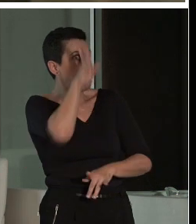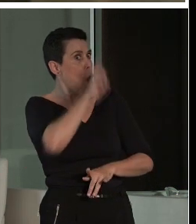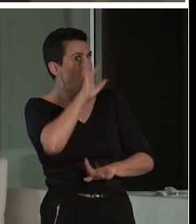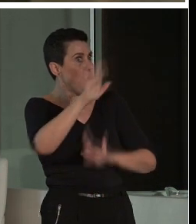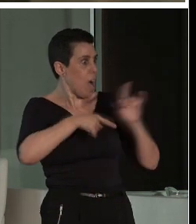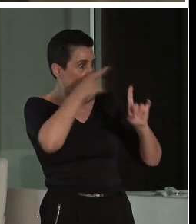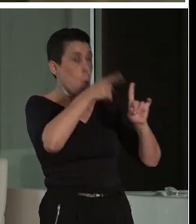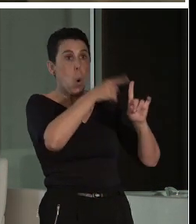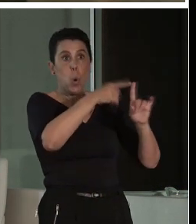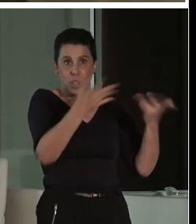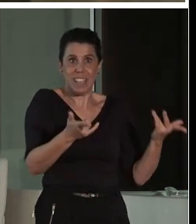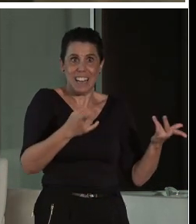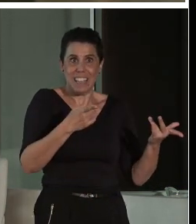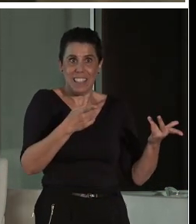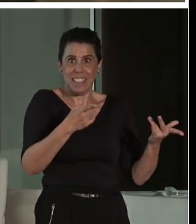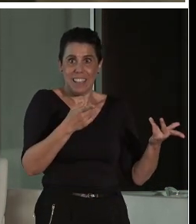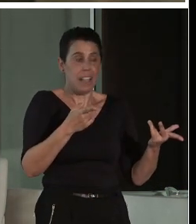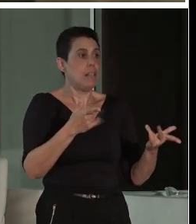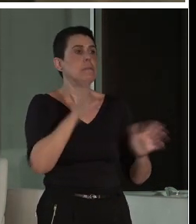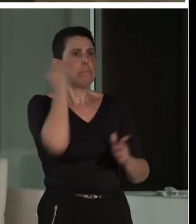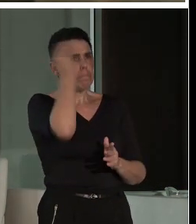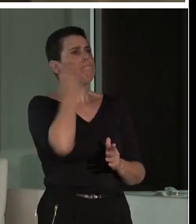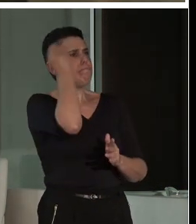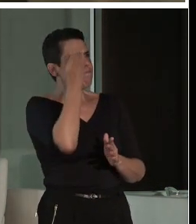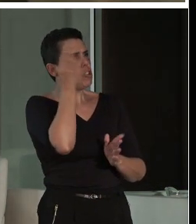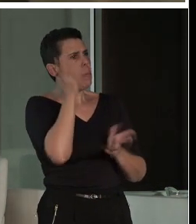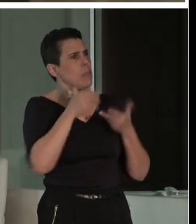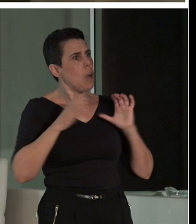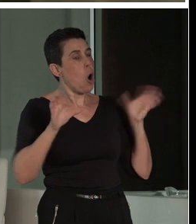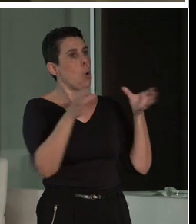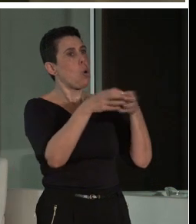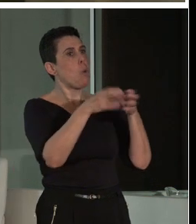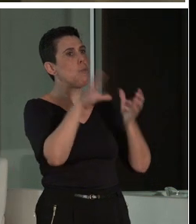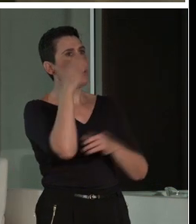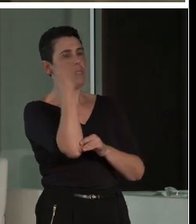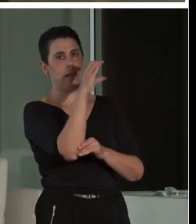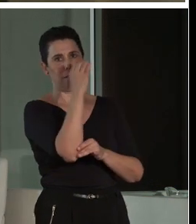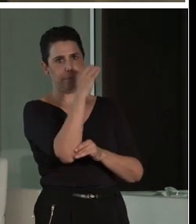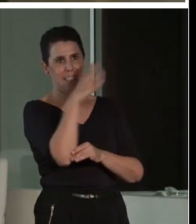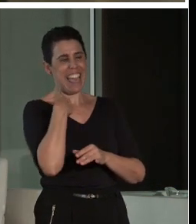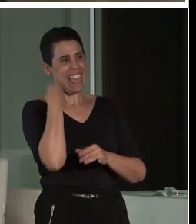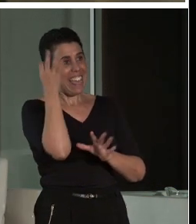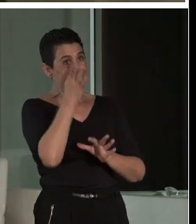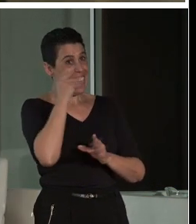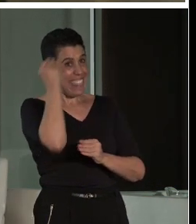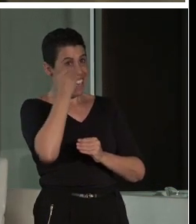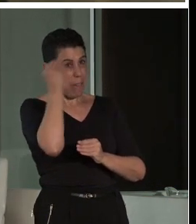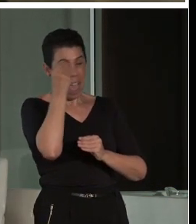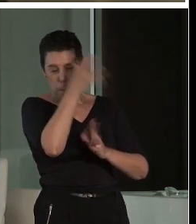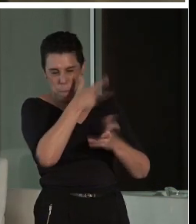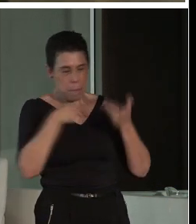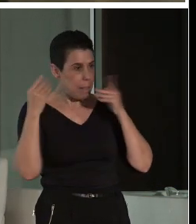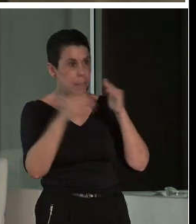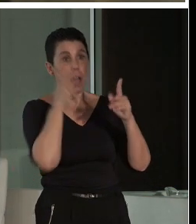debería plantear en la comunidad científica el uso sostenible. La carta de Verona, en 1997,